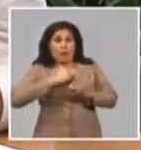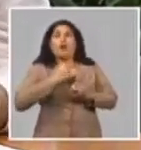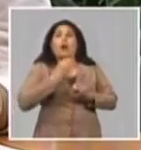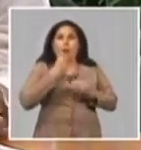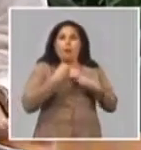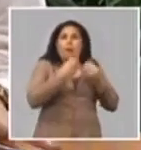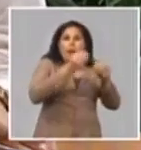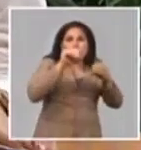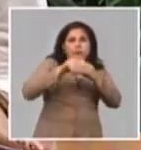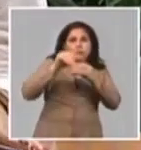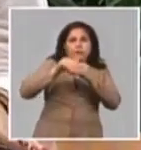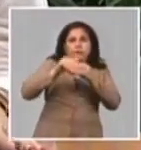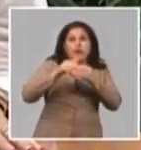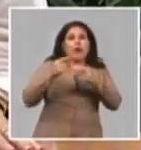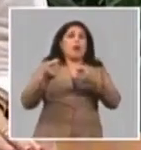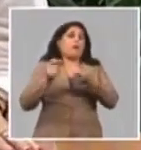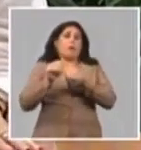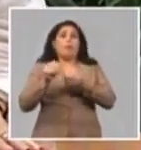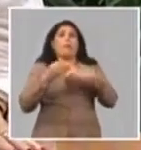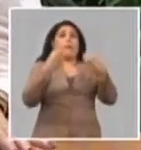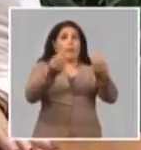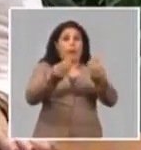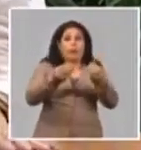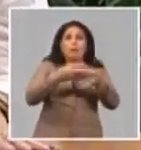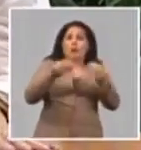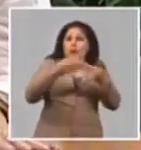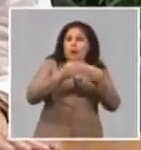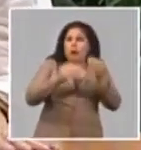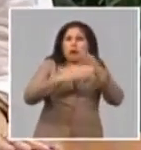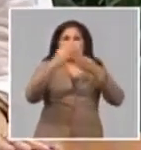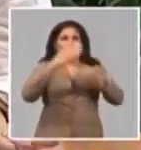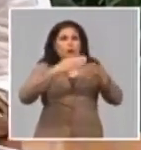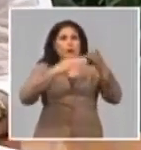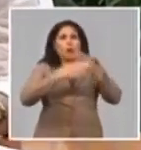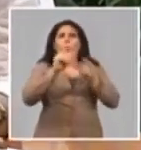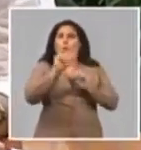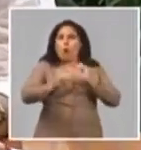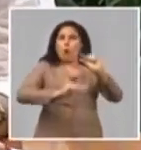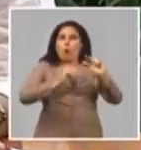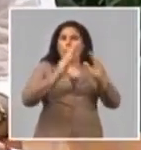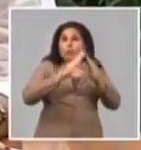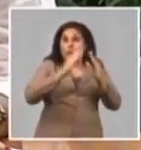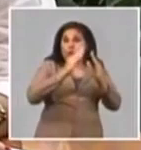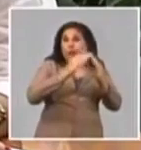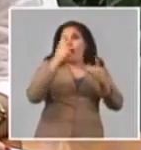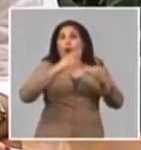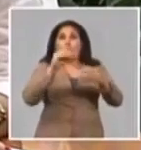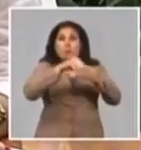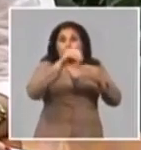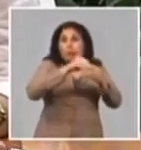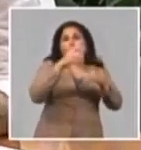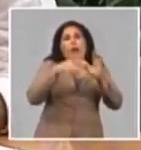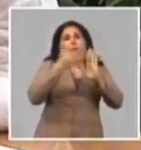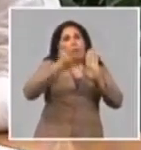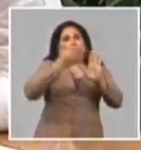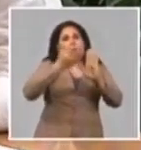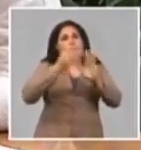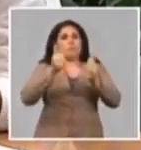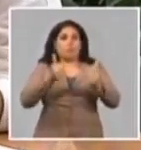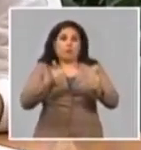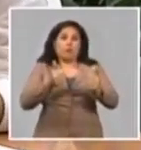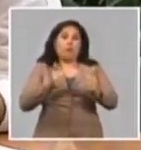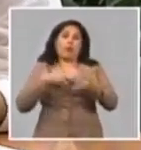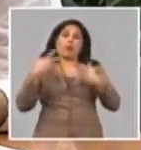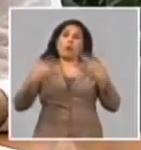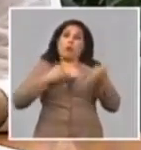que recaudan por la venta de materiales de construcción, han ido destinando algunos dineros para ir estimulando también